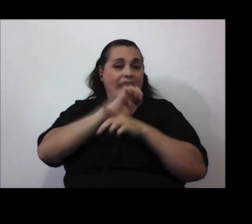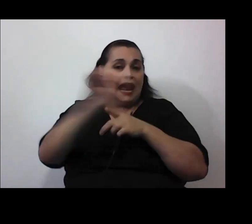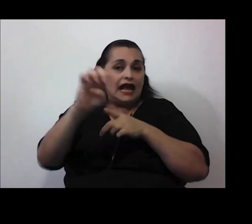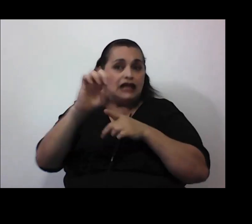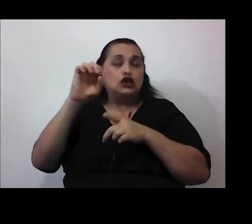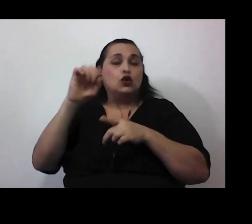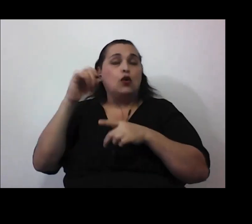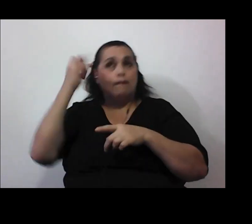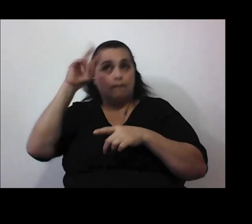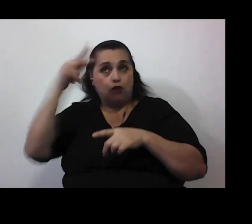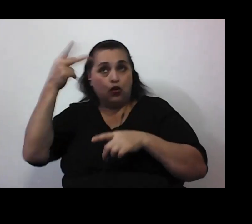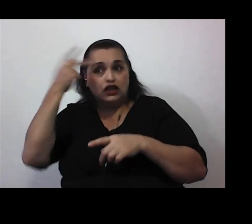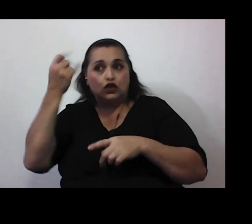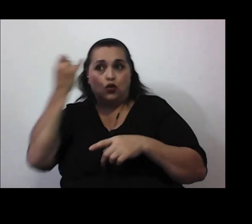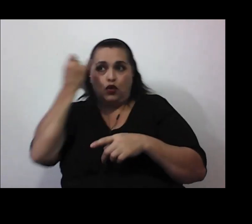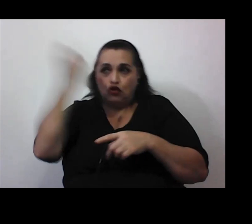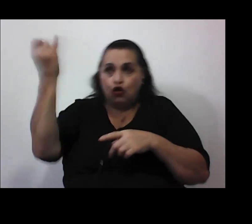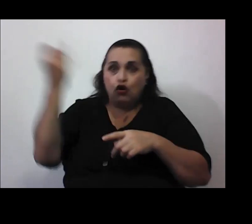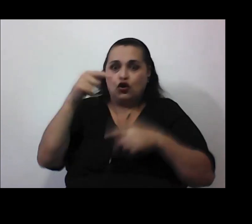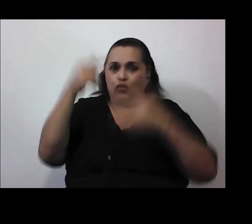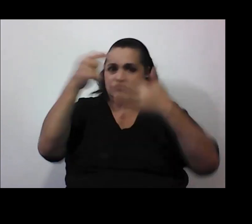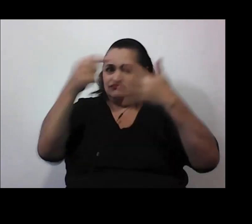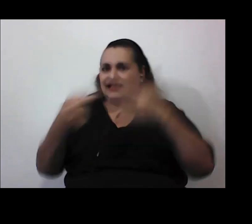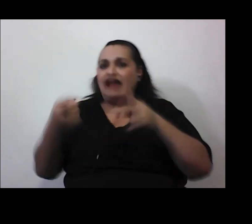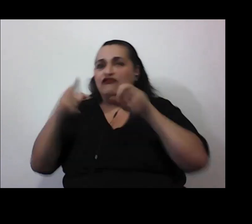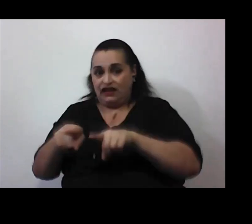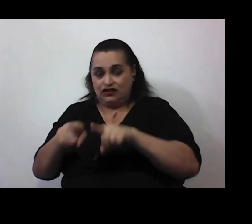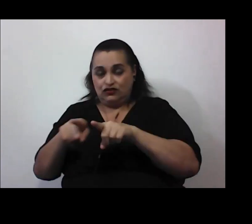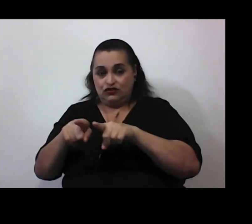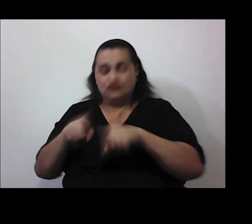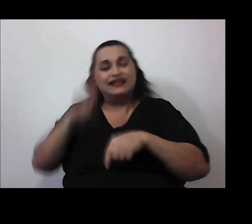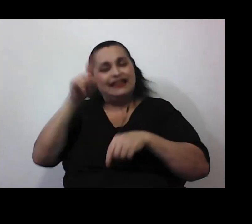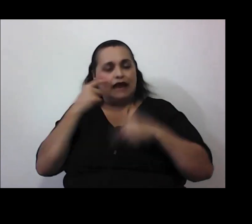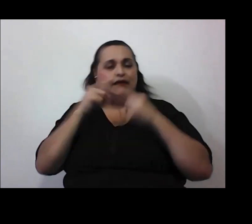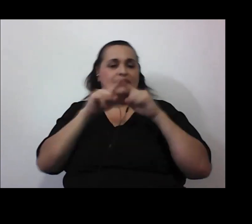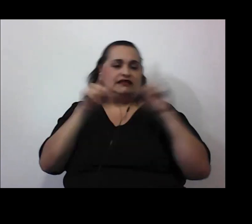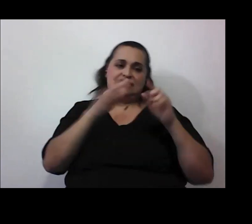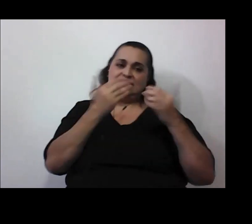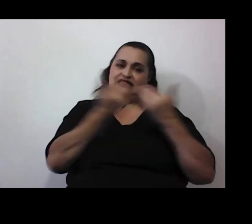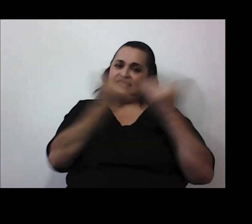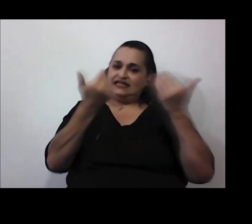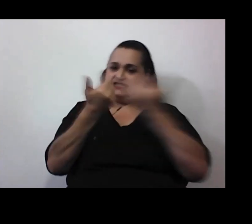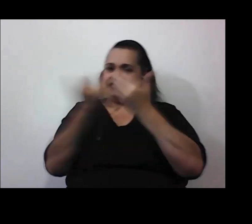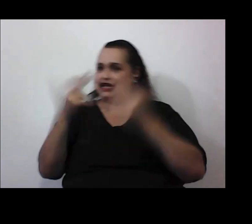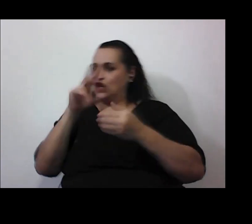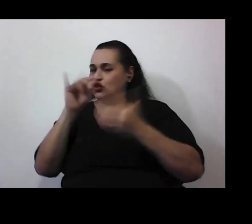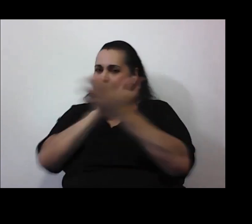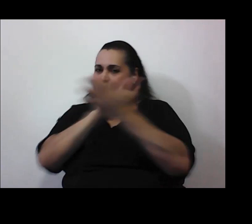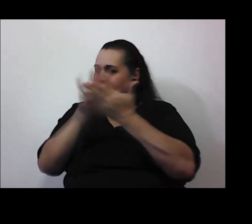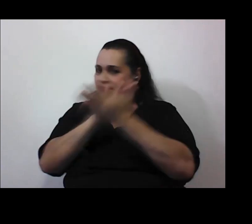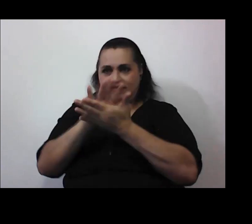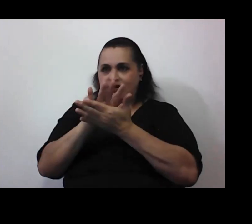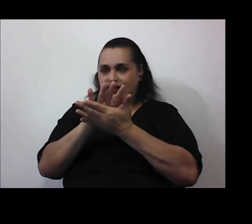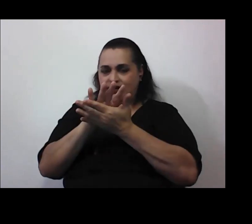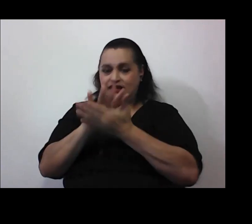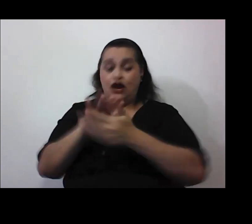efectos entonces hay que distinguir estas cosas para no enredarnos en este asunto y a la